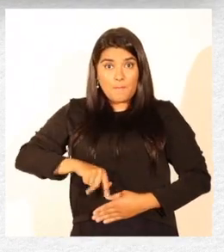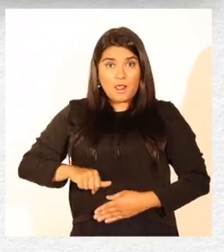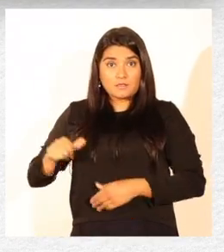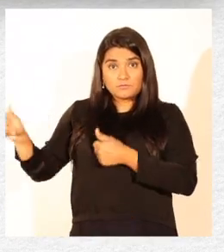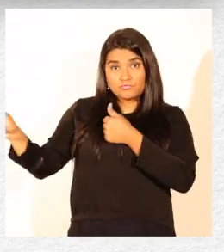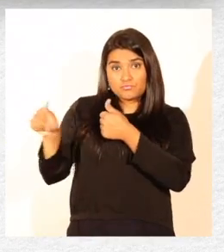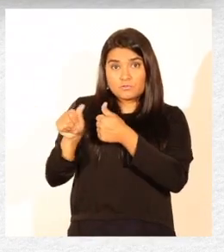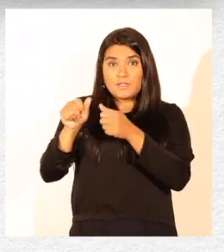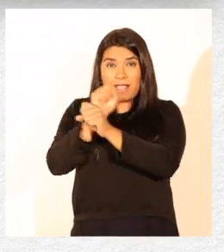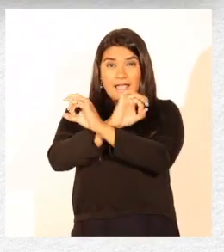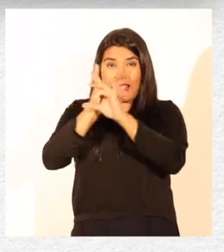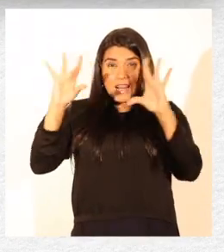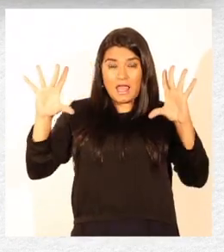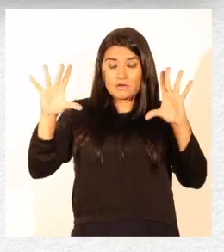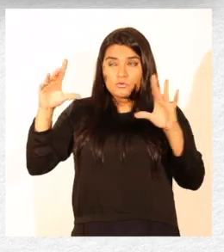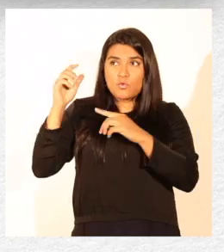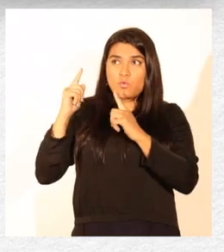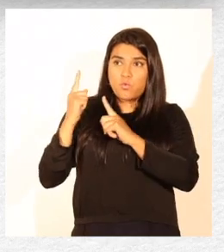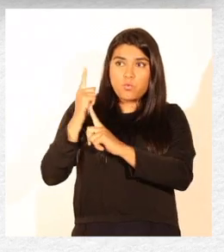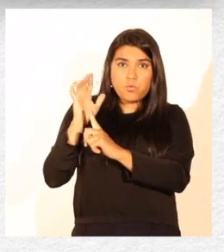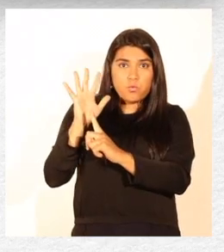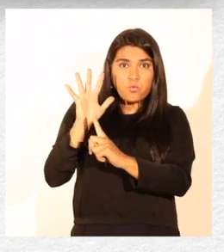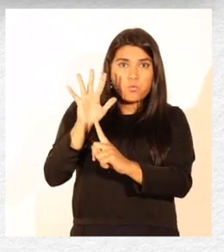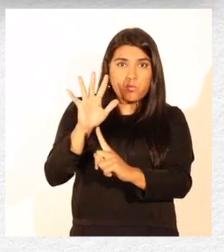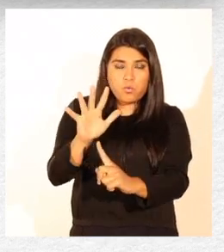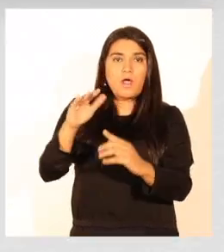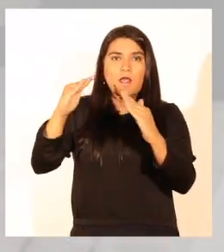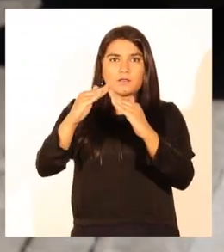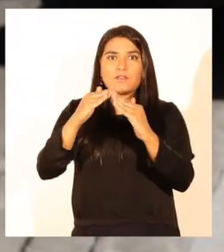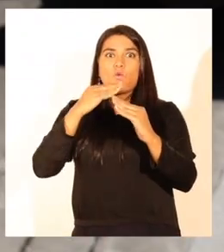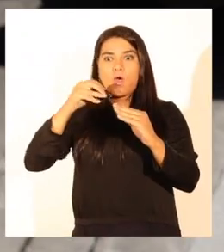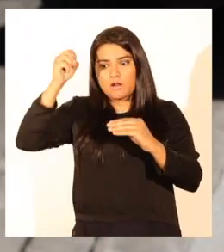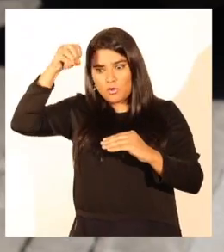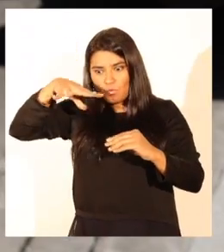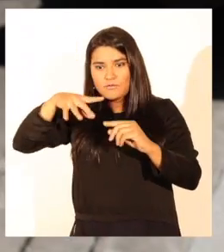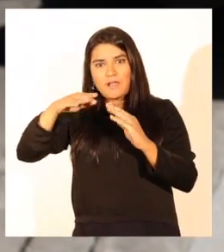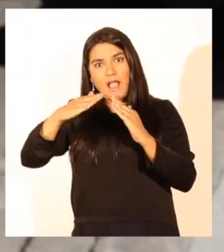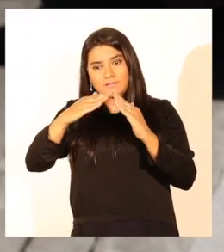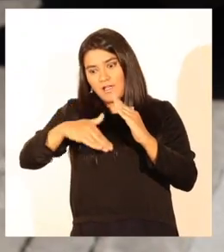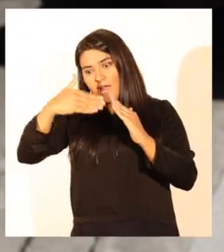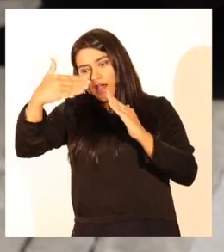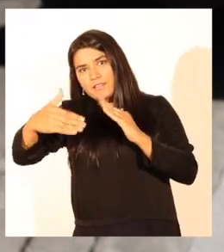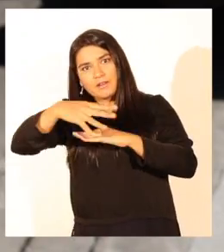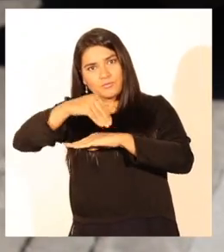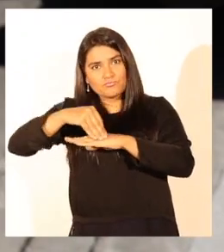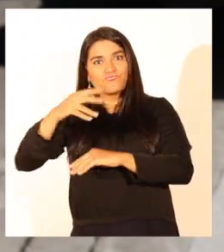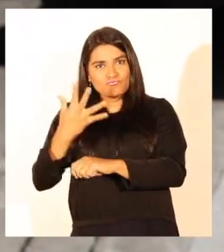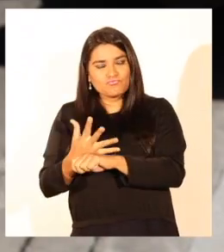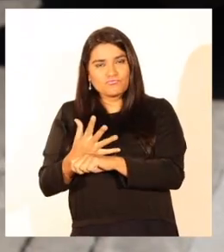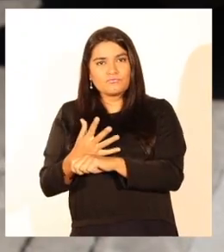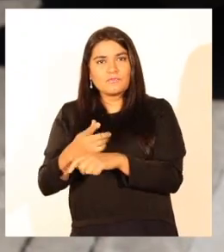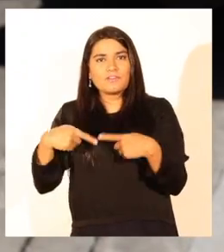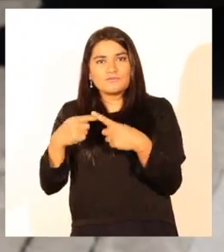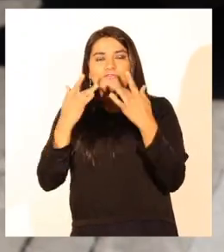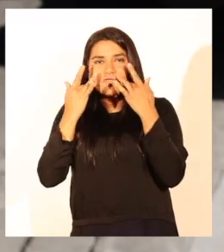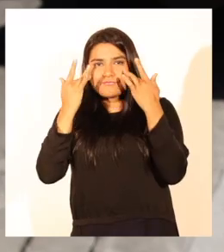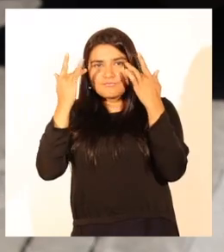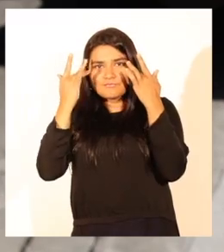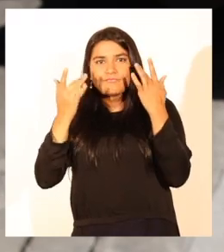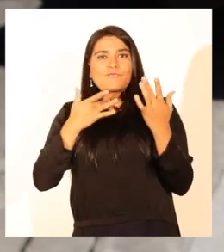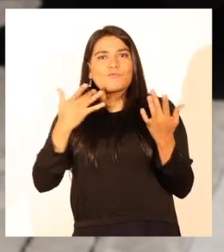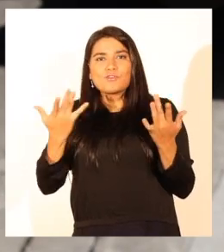sirve de la plaza para acá, le sirve toda esta claridad hasta su casa. Incluso que la luz llega hasta el patio de mi casa, hasta el tranco eso llega.